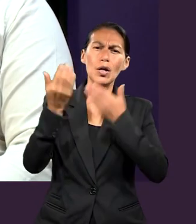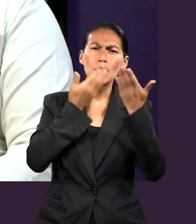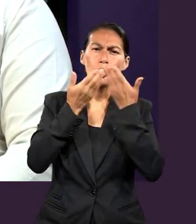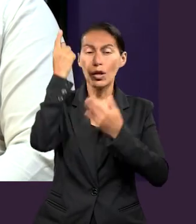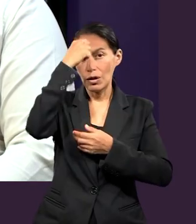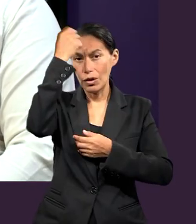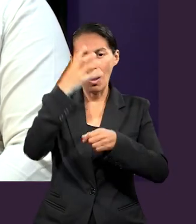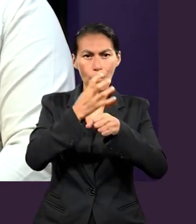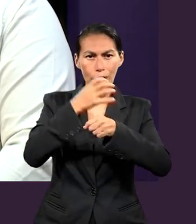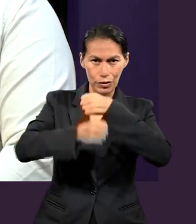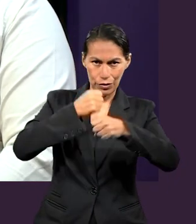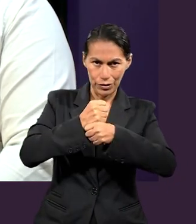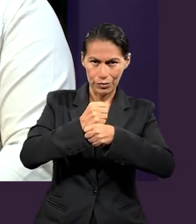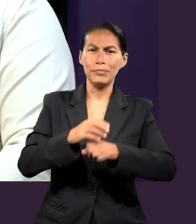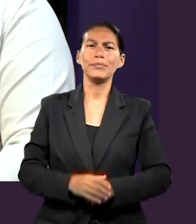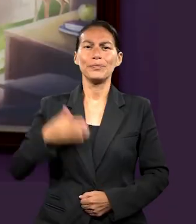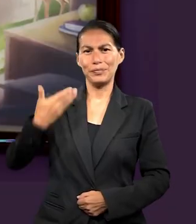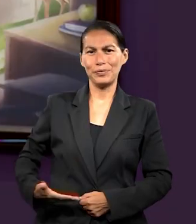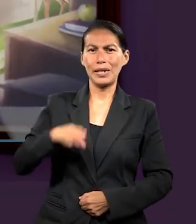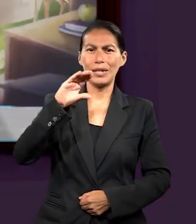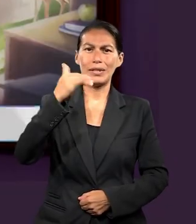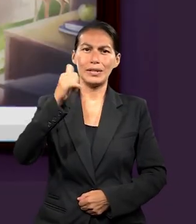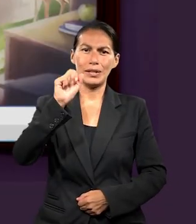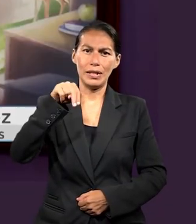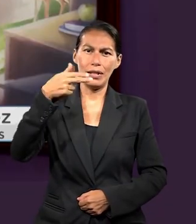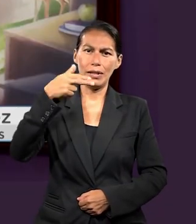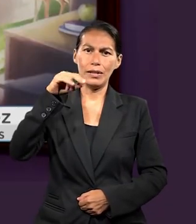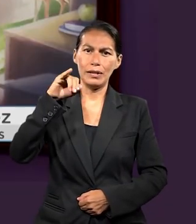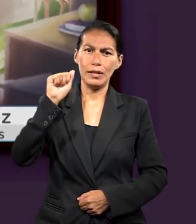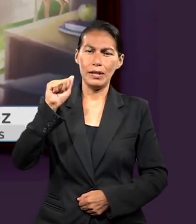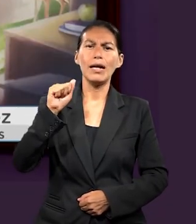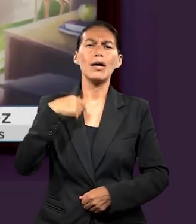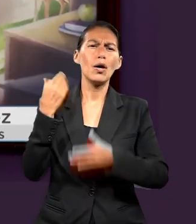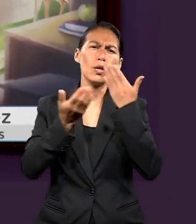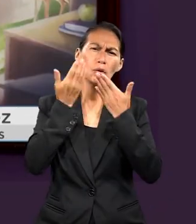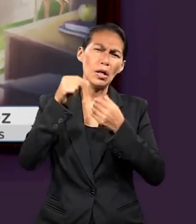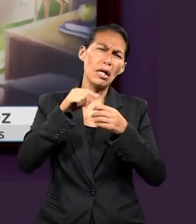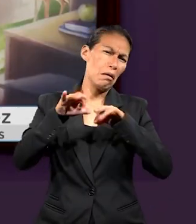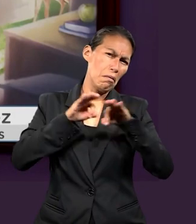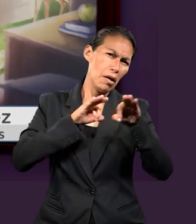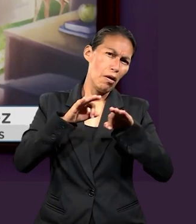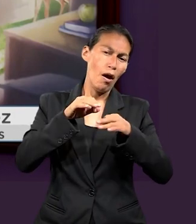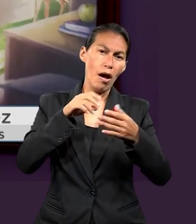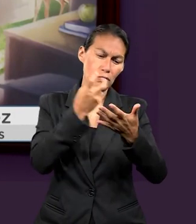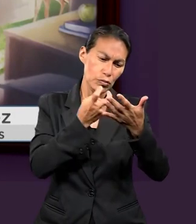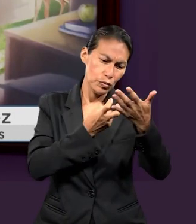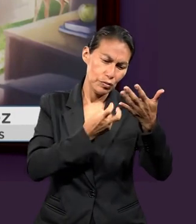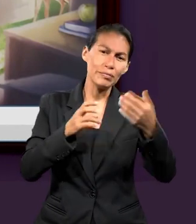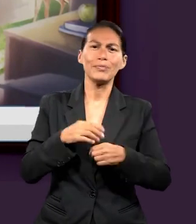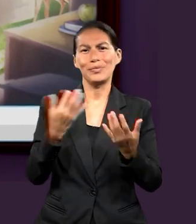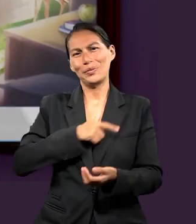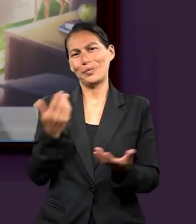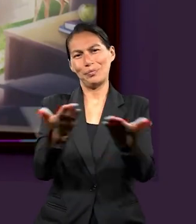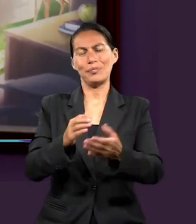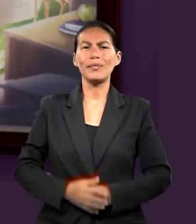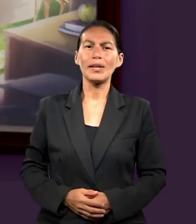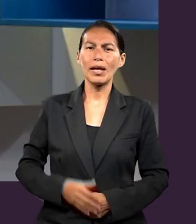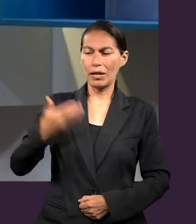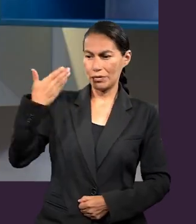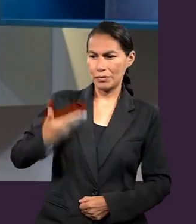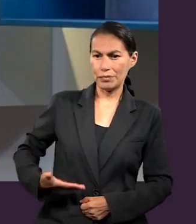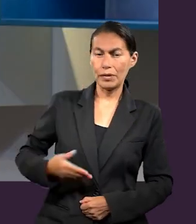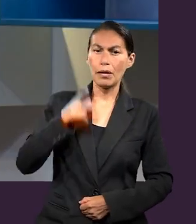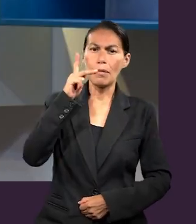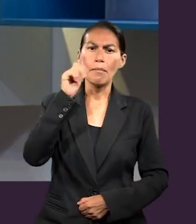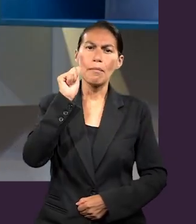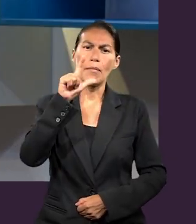estudiante de Teología de cuarto año. Mi nombre es Cianya Salía Gómez Arias, trabajo en la Escuela de Artes Visuales y es un gusto estar con ustedes. Mi